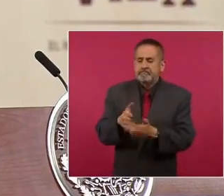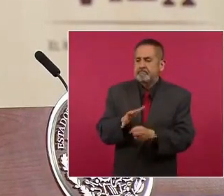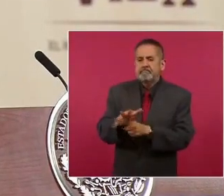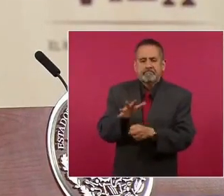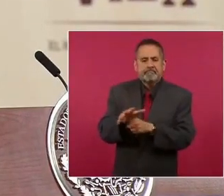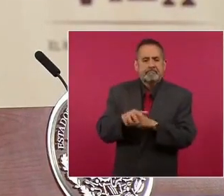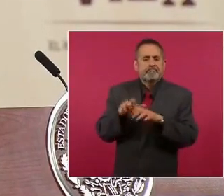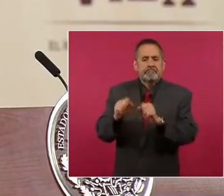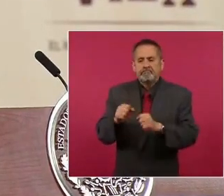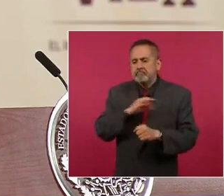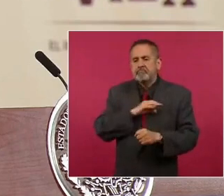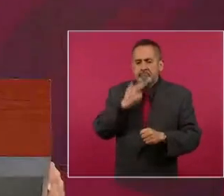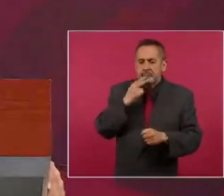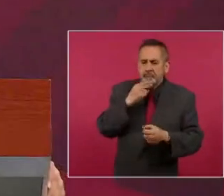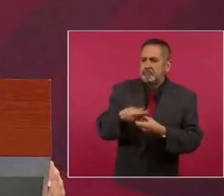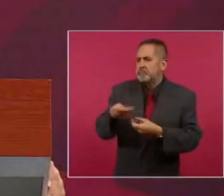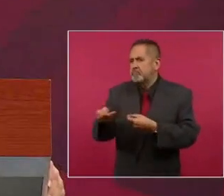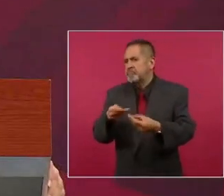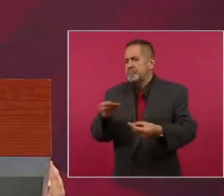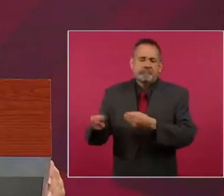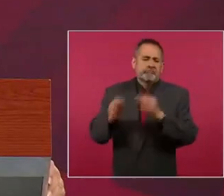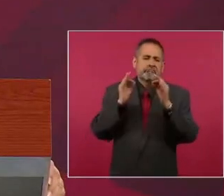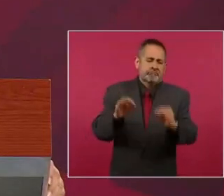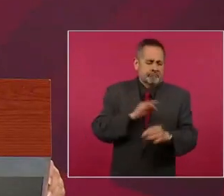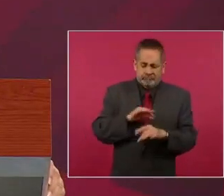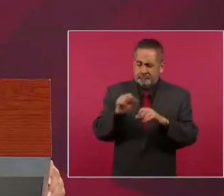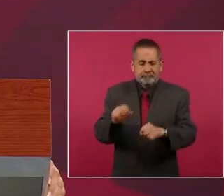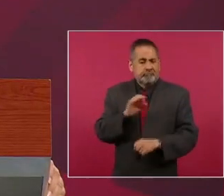rinde alcanza